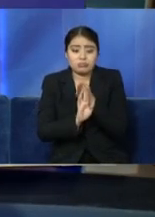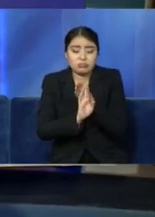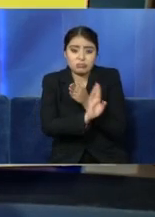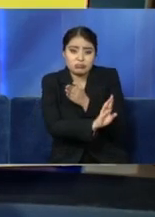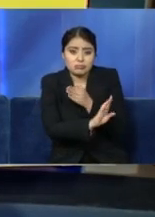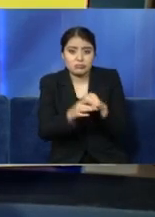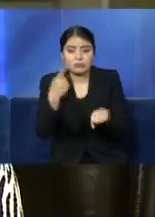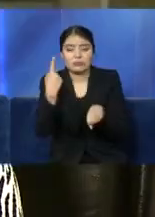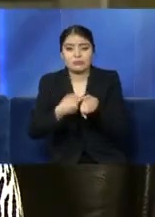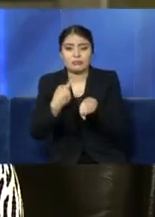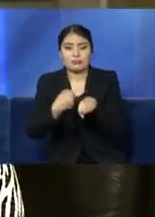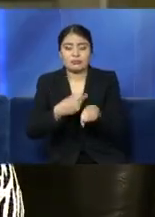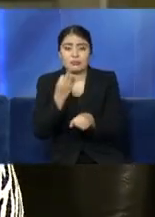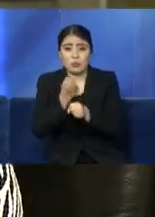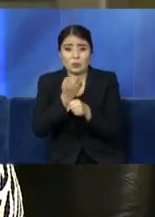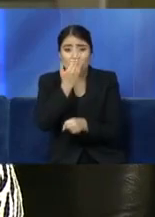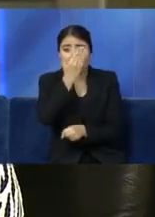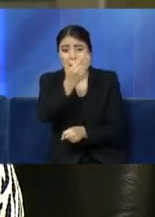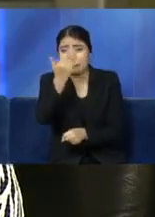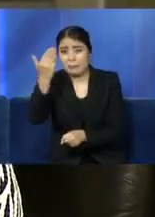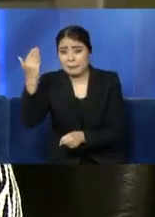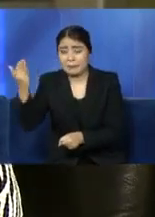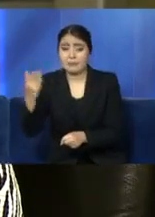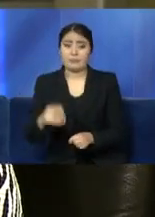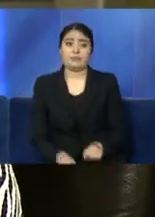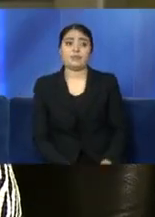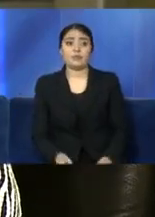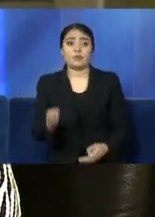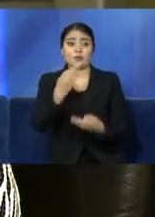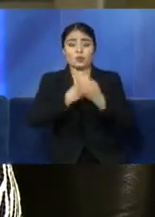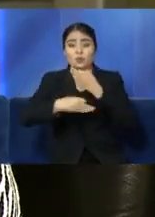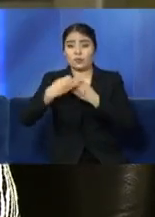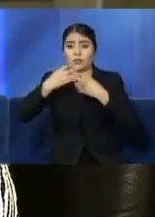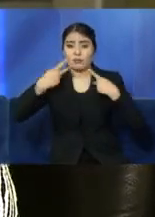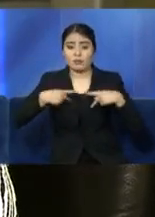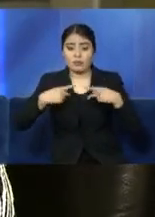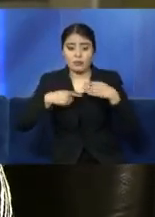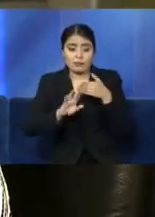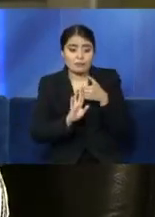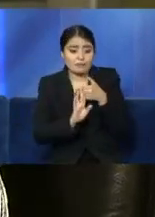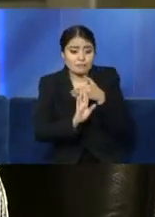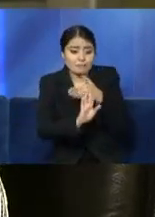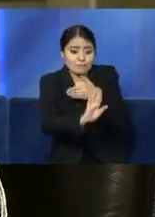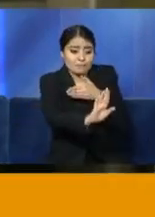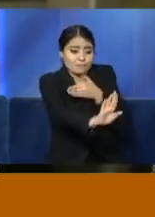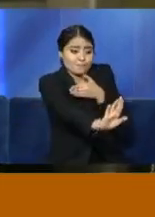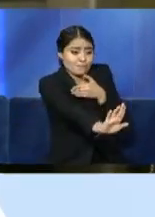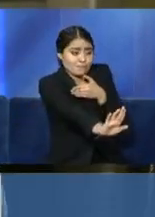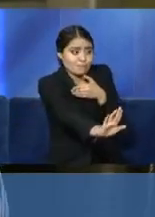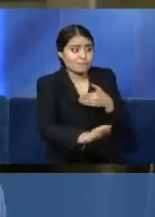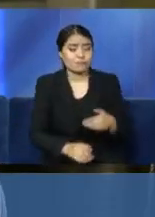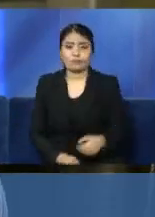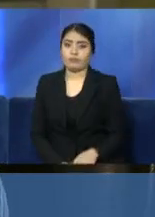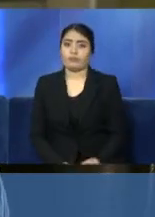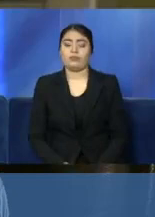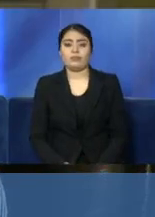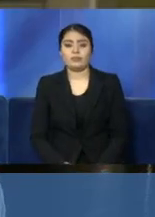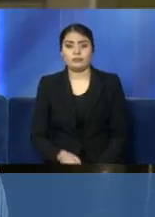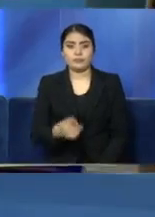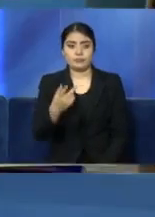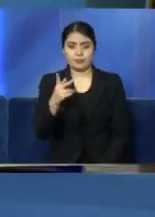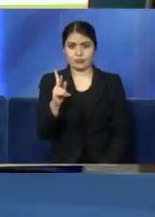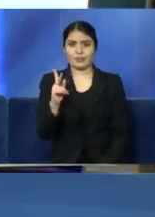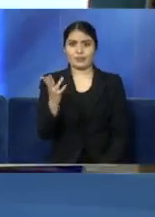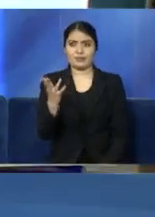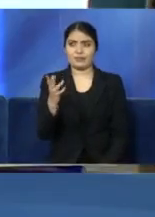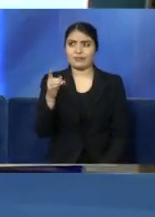estamos pidiendo que haya una distancia razonable entre casos respiratorios para que no se contagien, no saludar de mano y